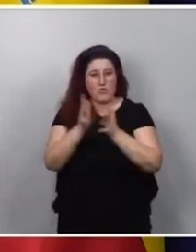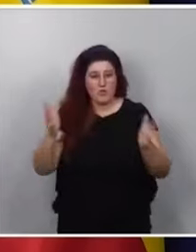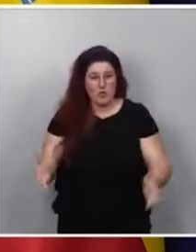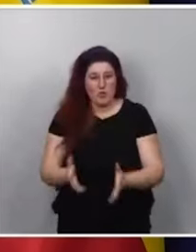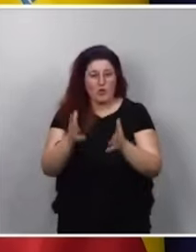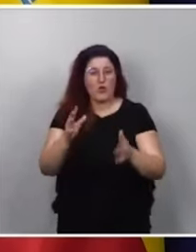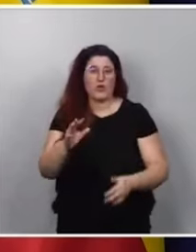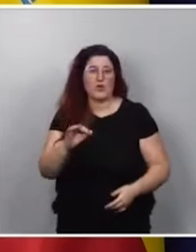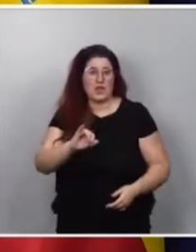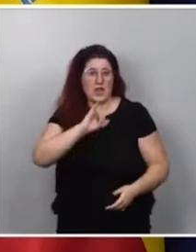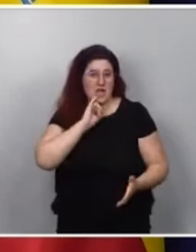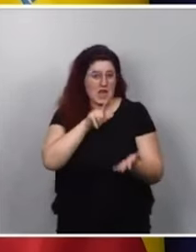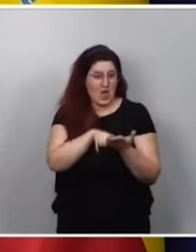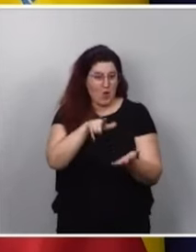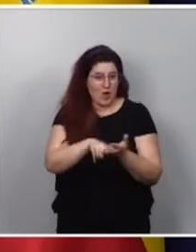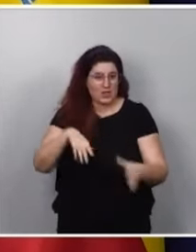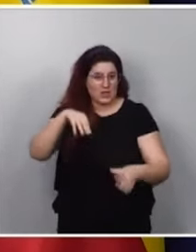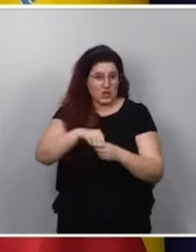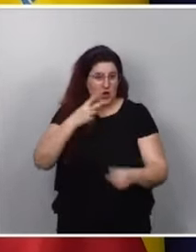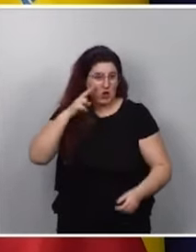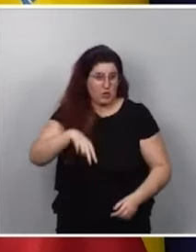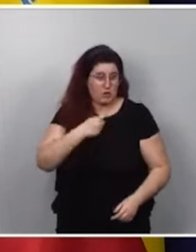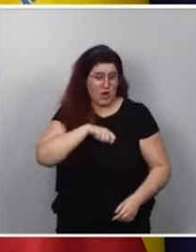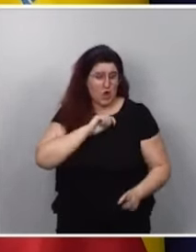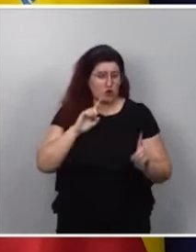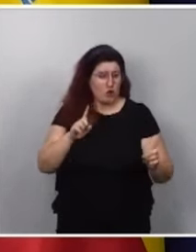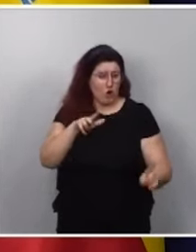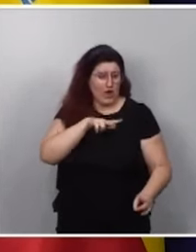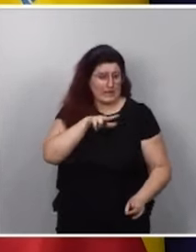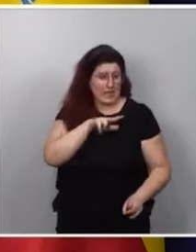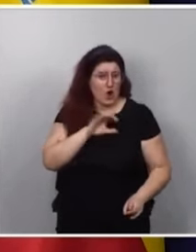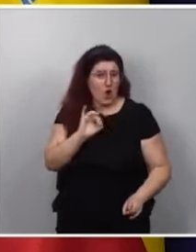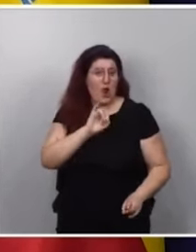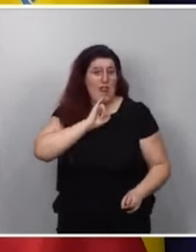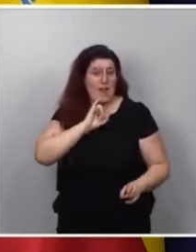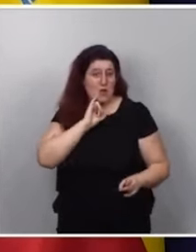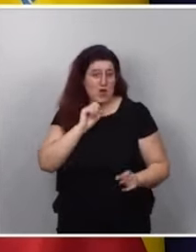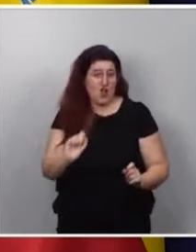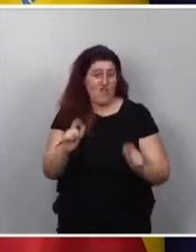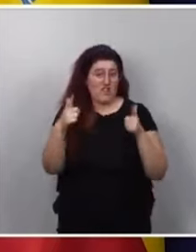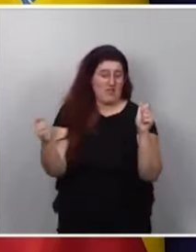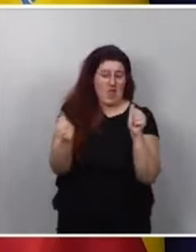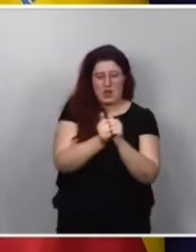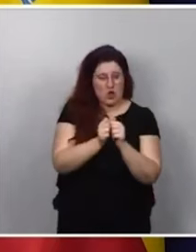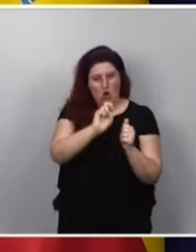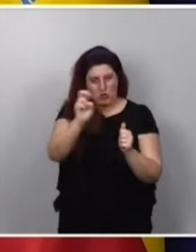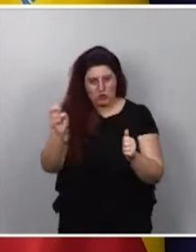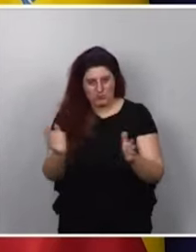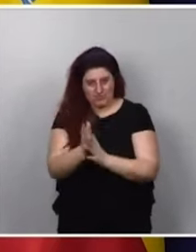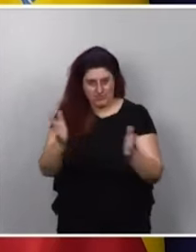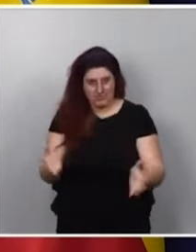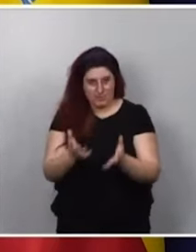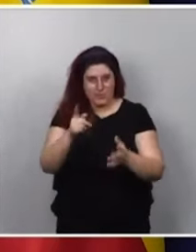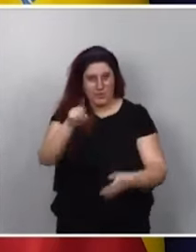lenguas con reconocimiento estatutario, no tan solo el castellano y las lenguas cooficiales. En cuarto lugar, también decir